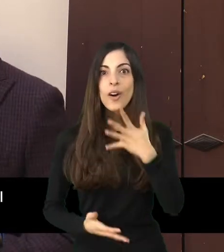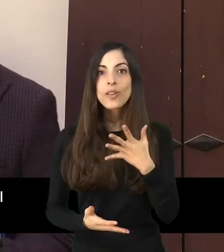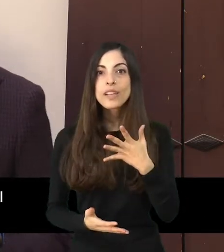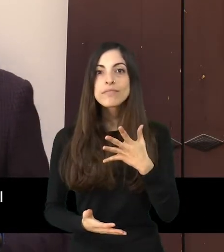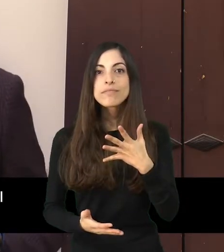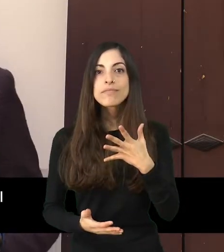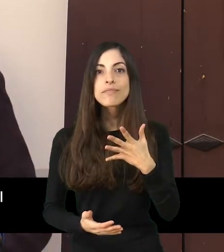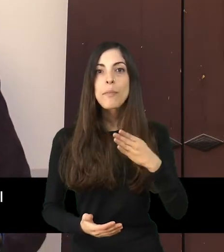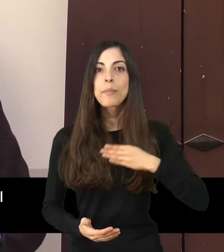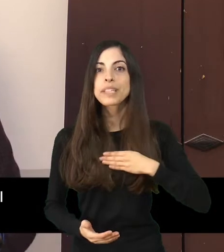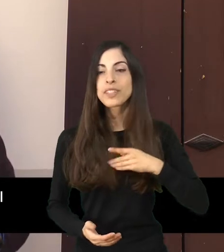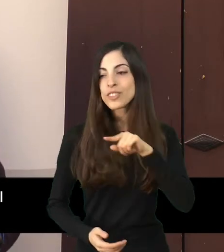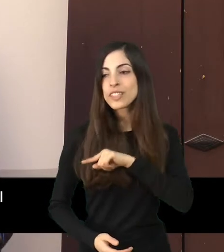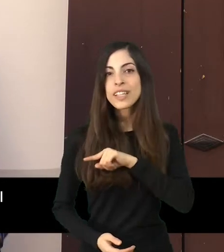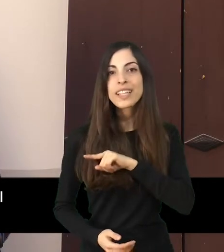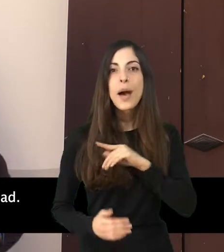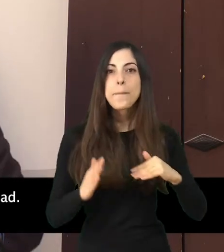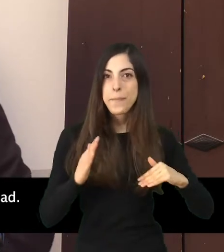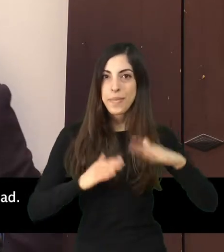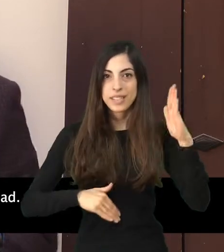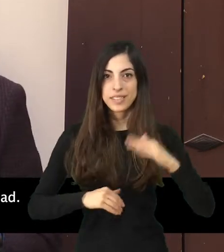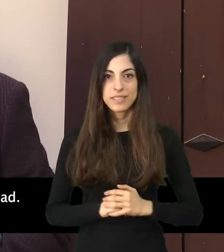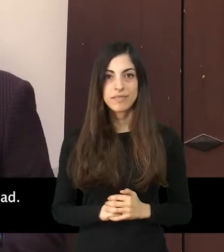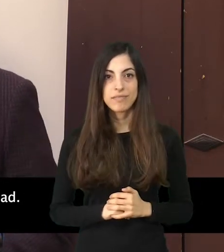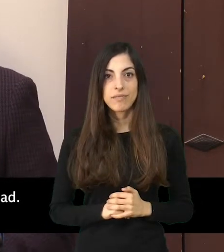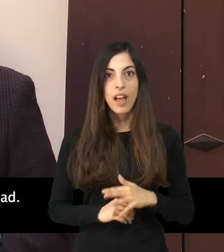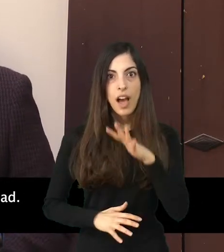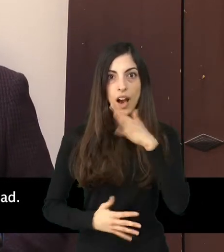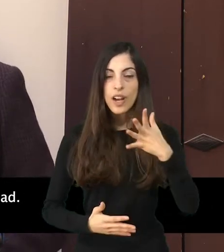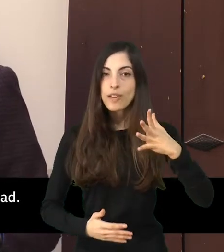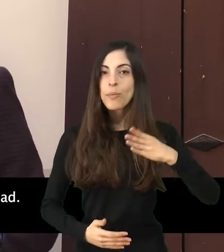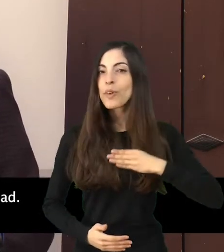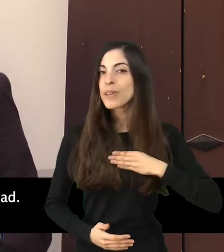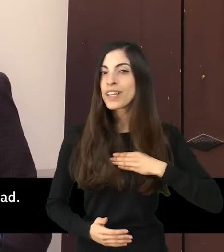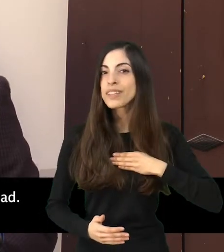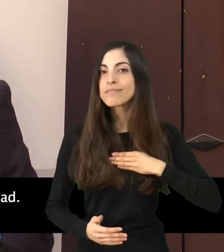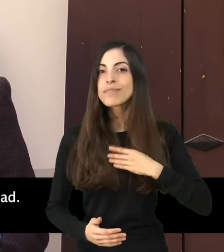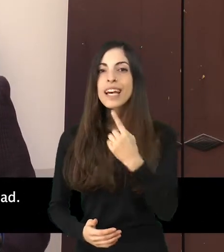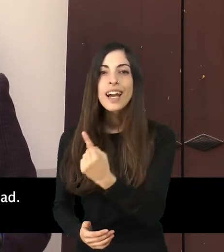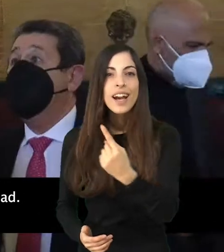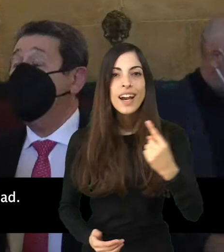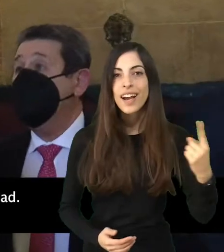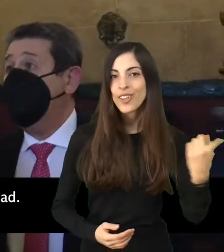sentimental y va a ser propiedad de todos y cada uno de nosotros y va a estar sobre todo al servicio de la ciudad.